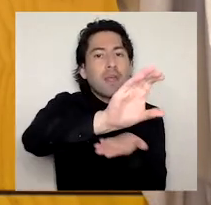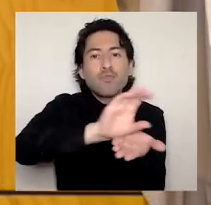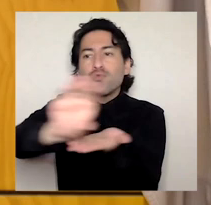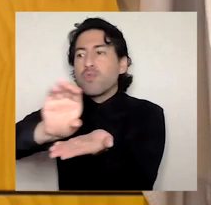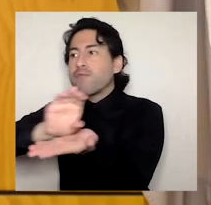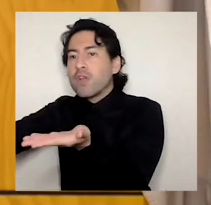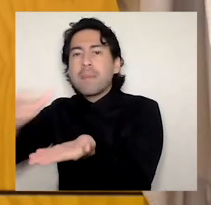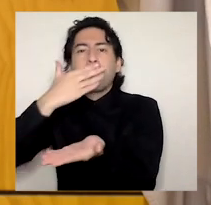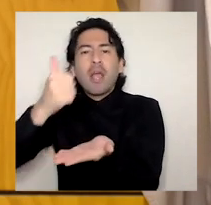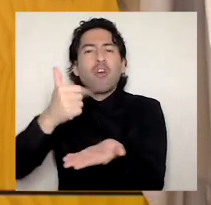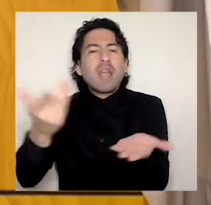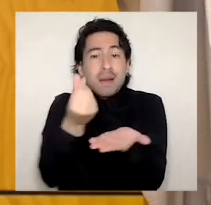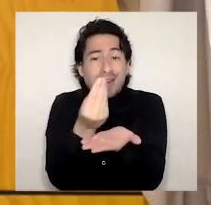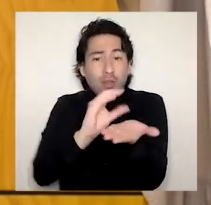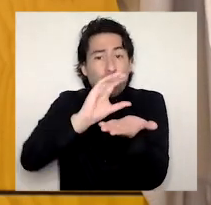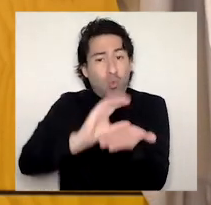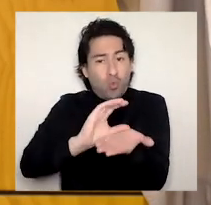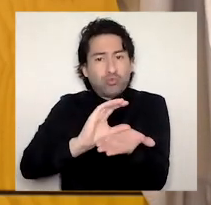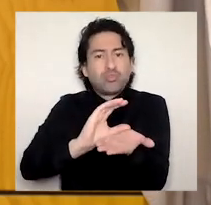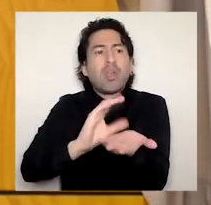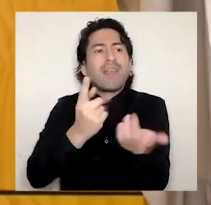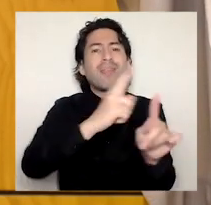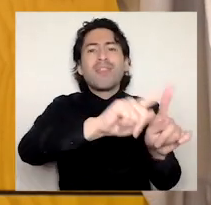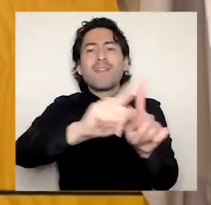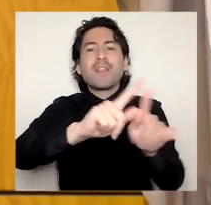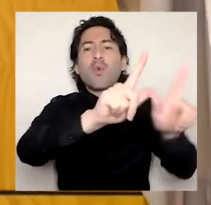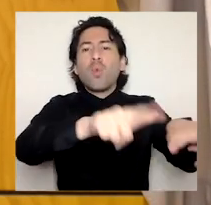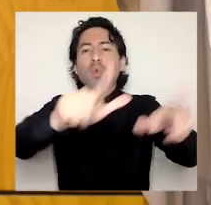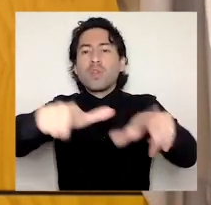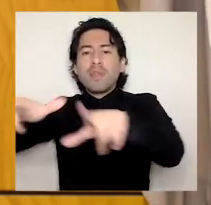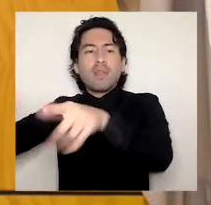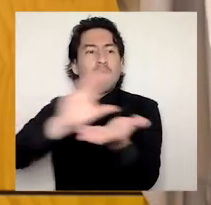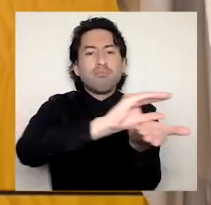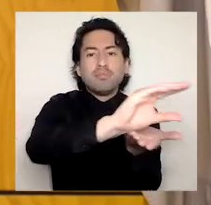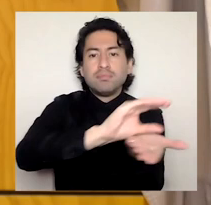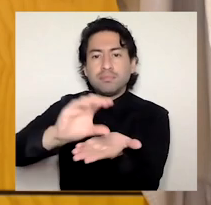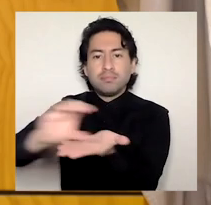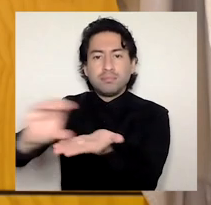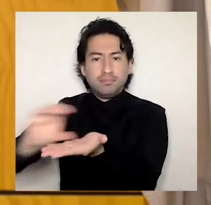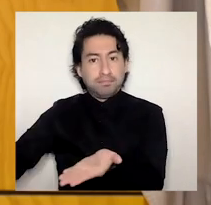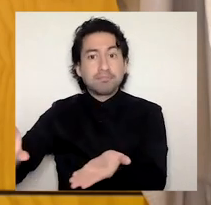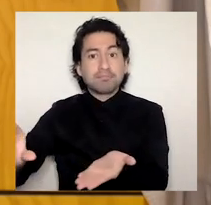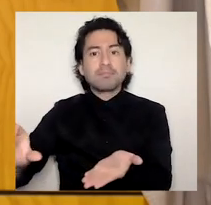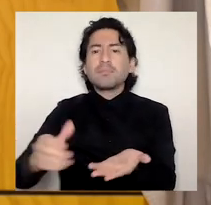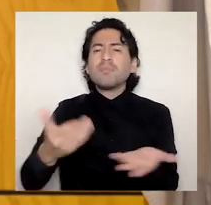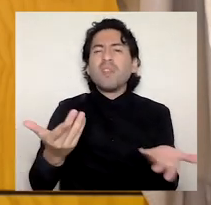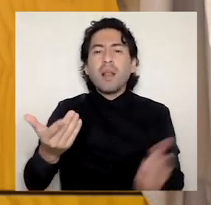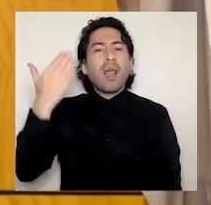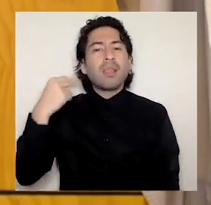los recursos entre distintas unidades. Prueba de ello es que desde 2019